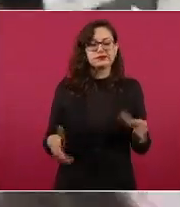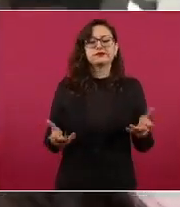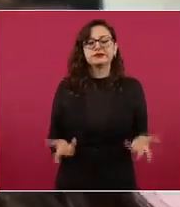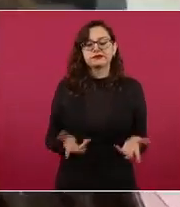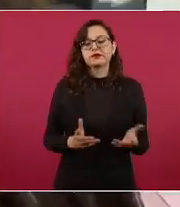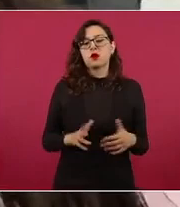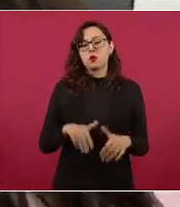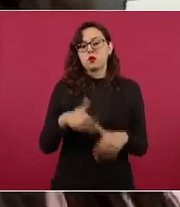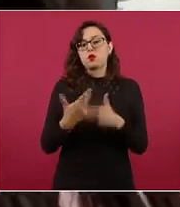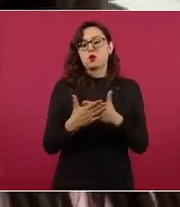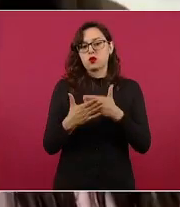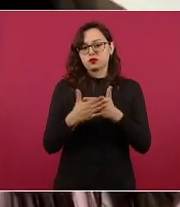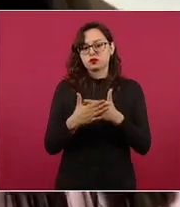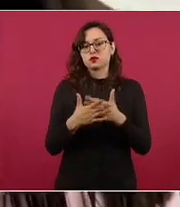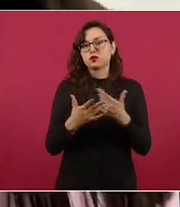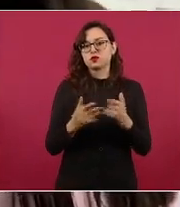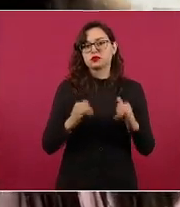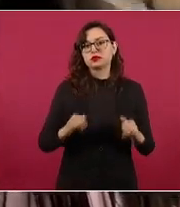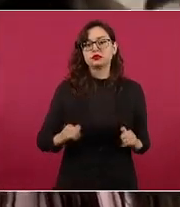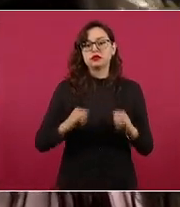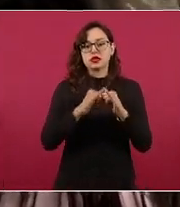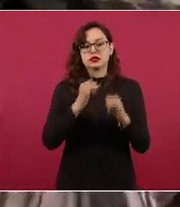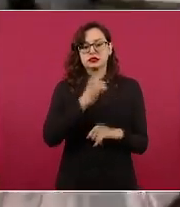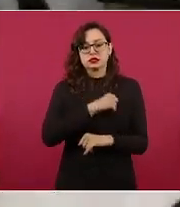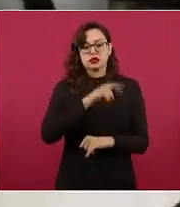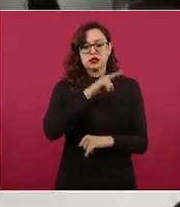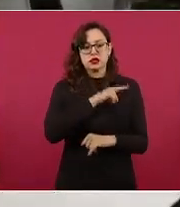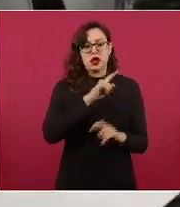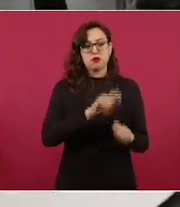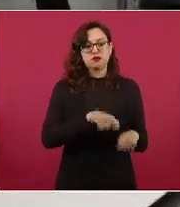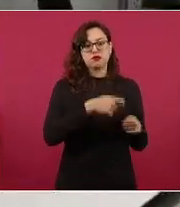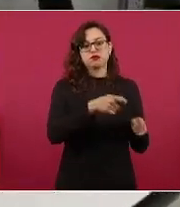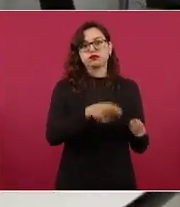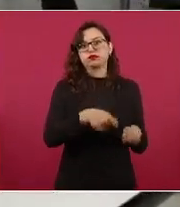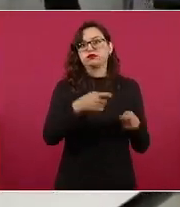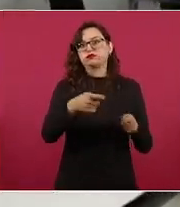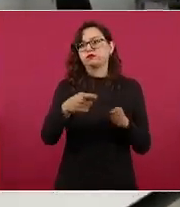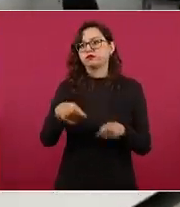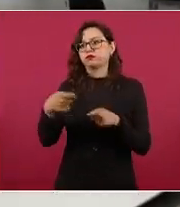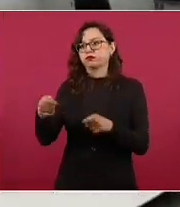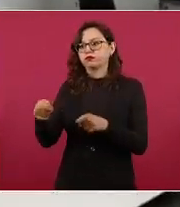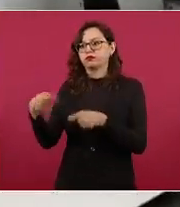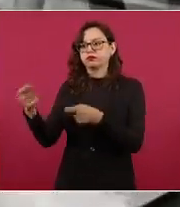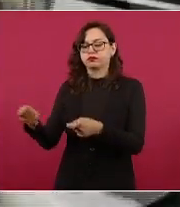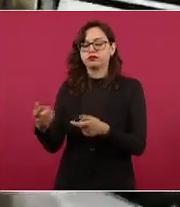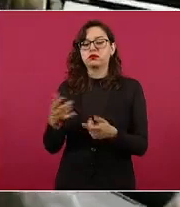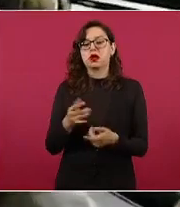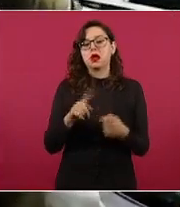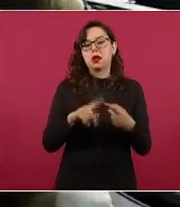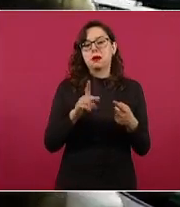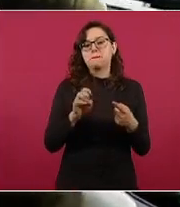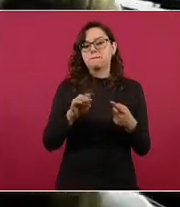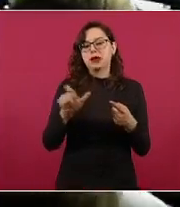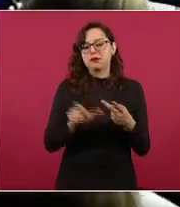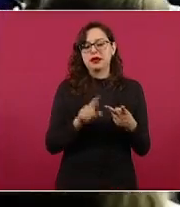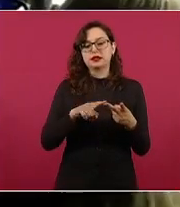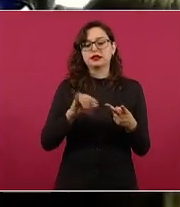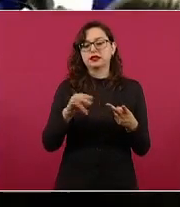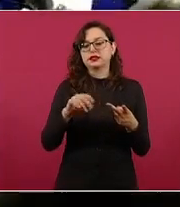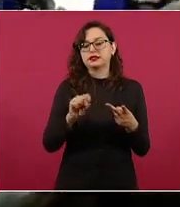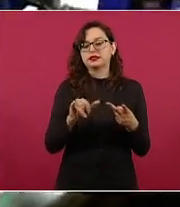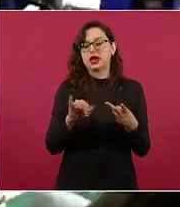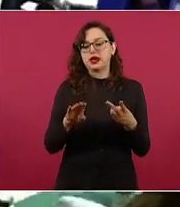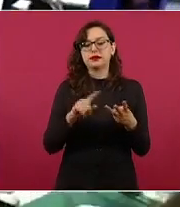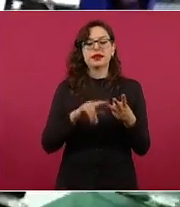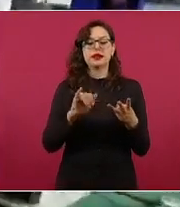entregando a las diferentes instituciones como Pemex, Insabi, Issste, IMSS Bienestar, los universos de los